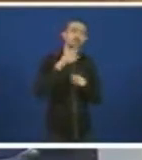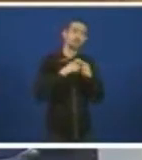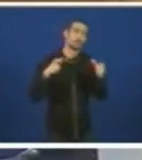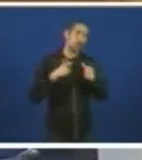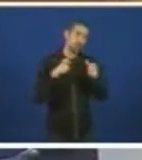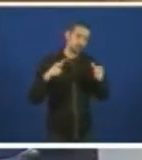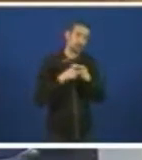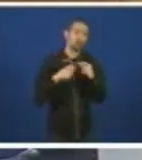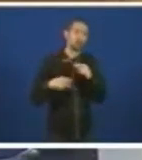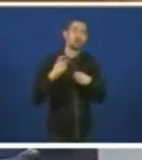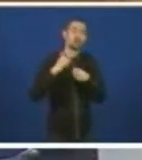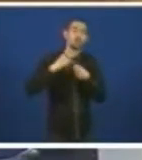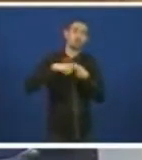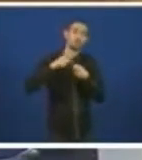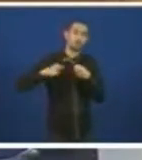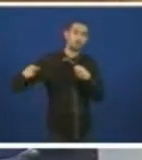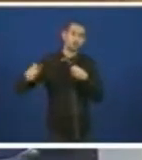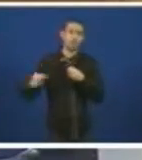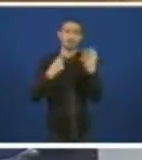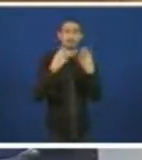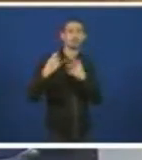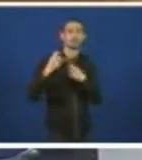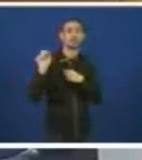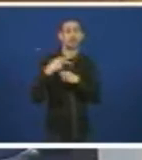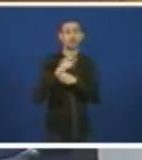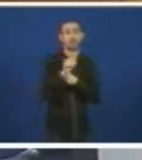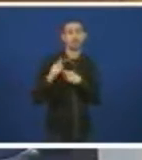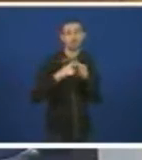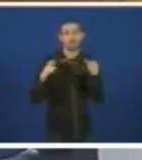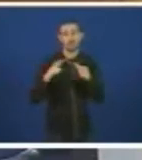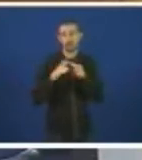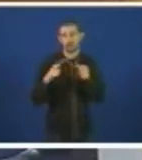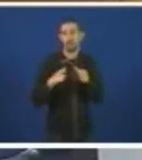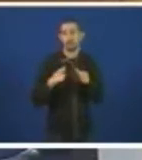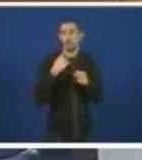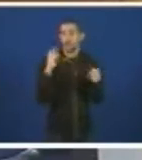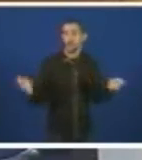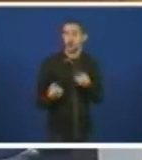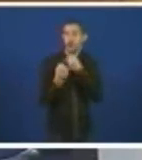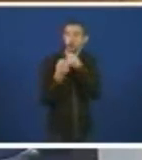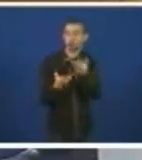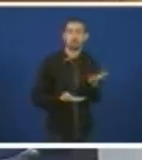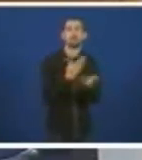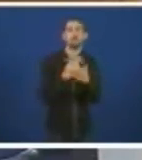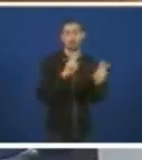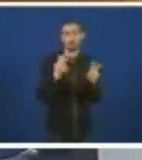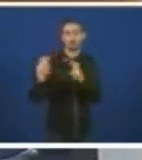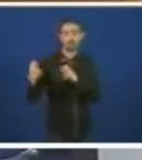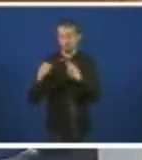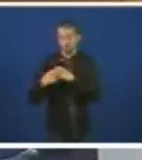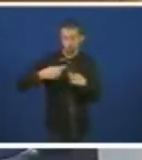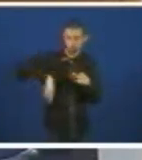ascrita, e 600 euros por tarxeta. Este anuncio pon en riba da mesa algúnas cuestións. non benegá,